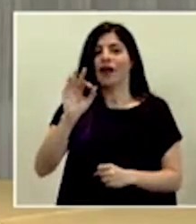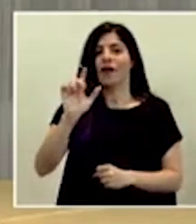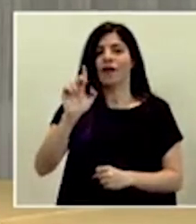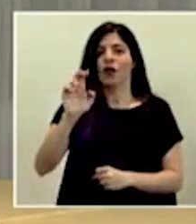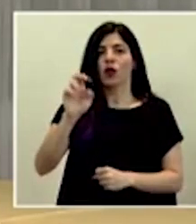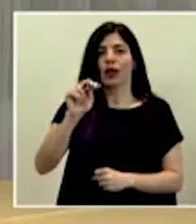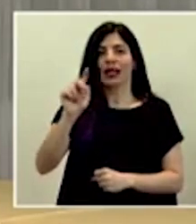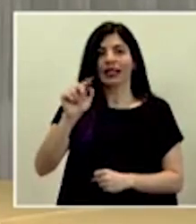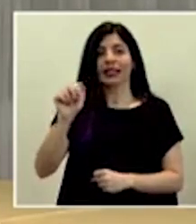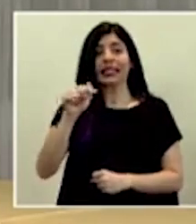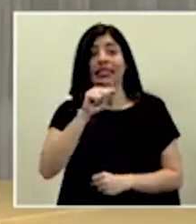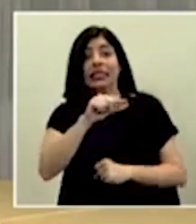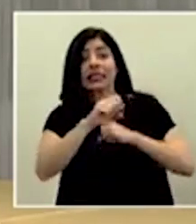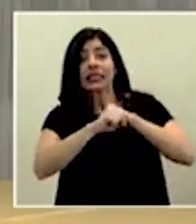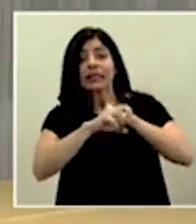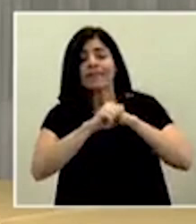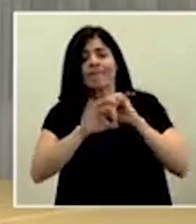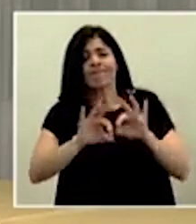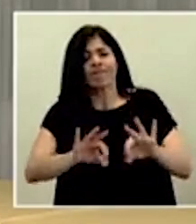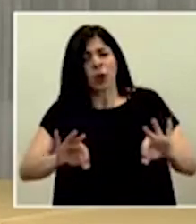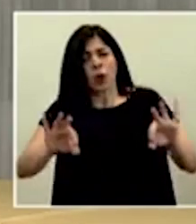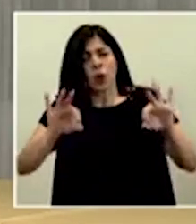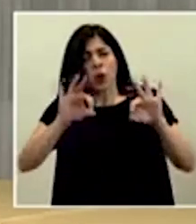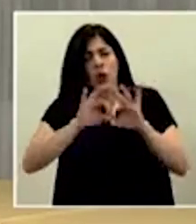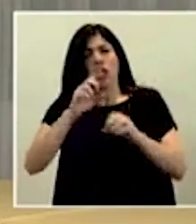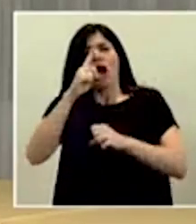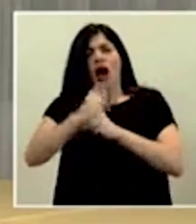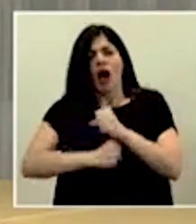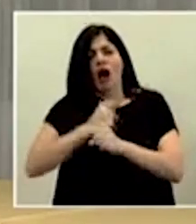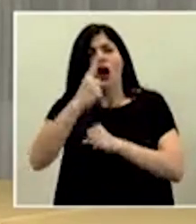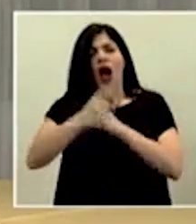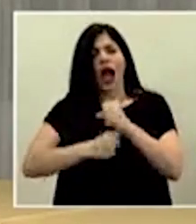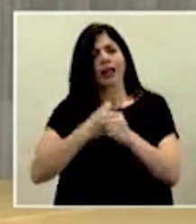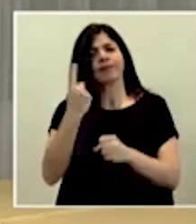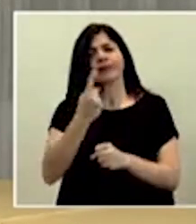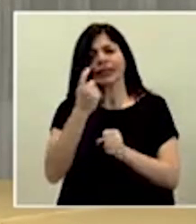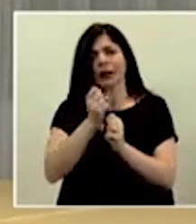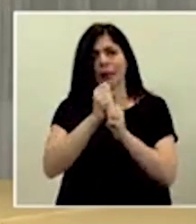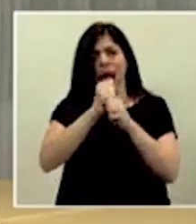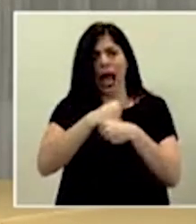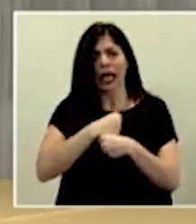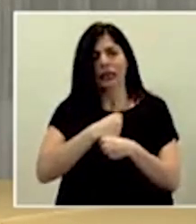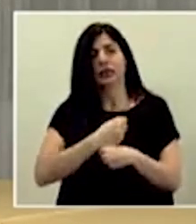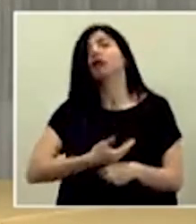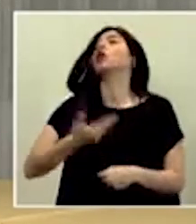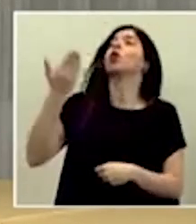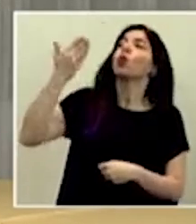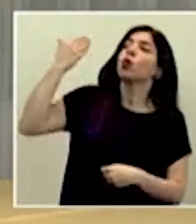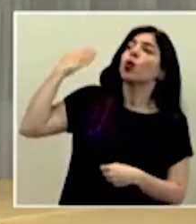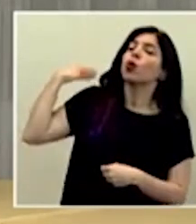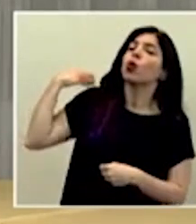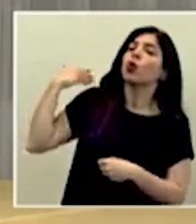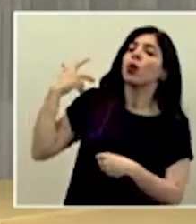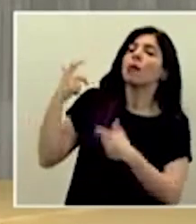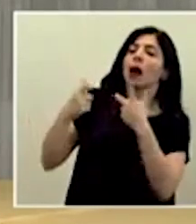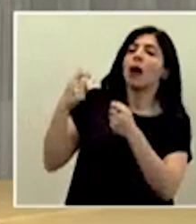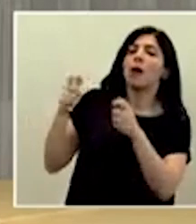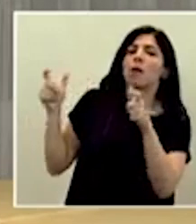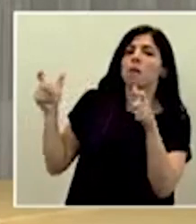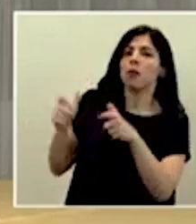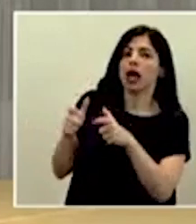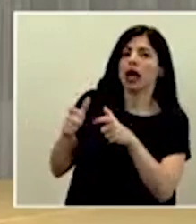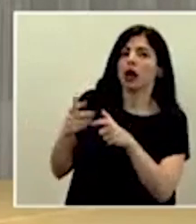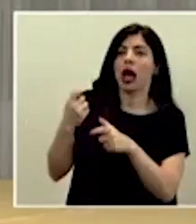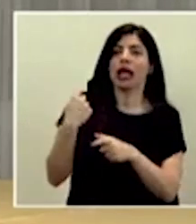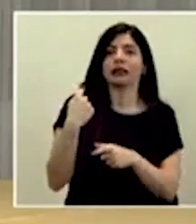es una campaña muy importante. La hacemos todos los años. En años anteriores se vacunaban menos personas